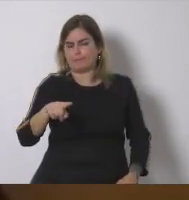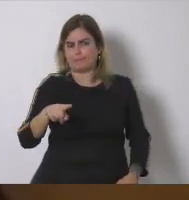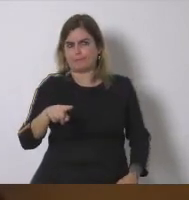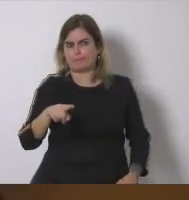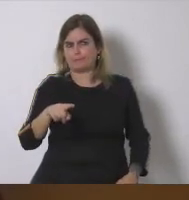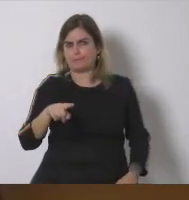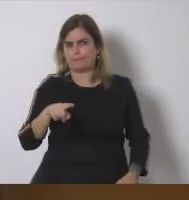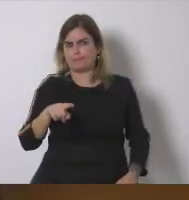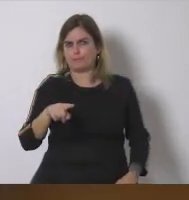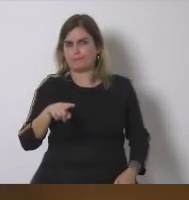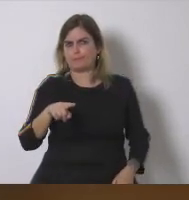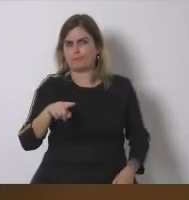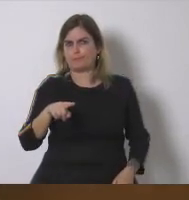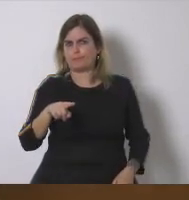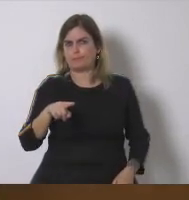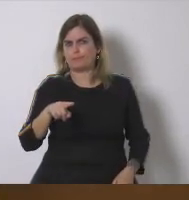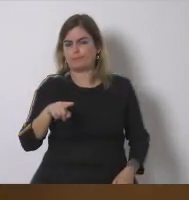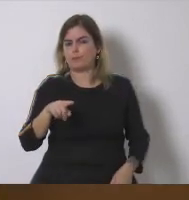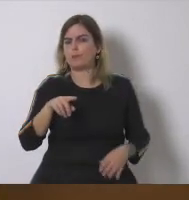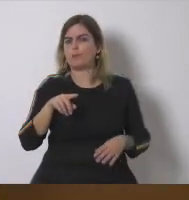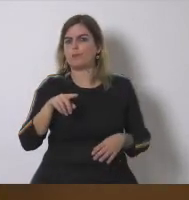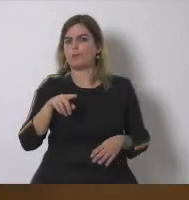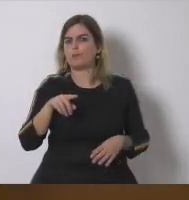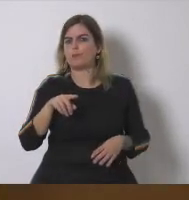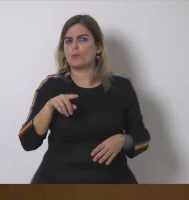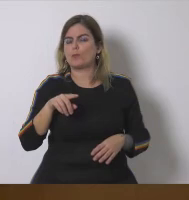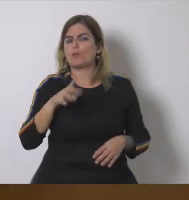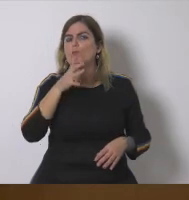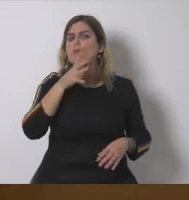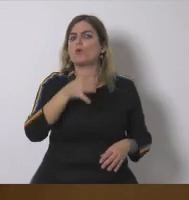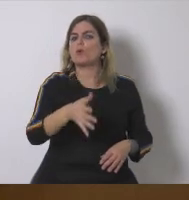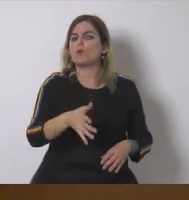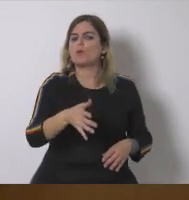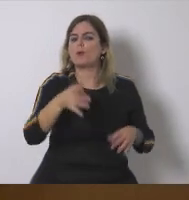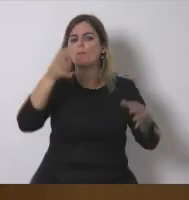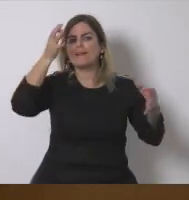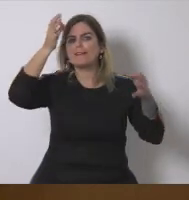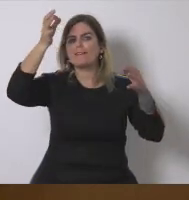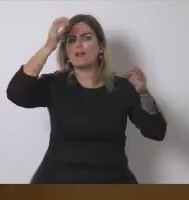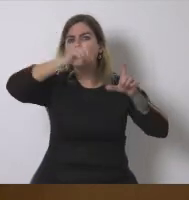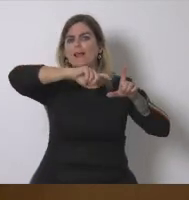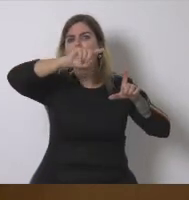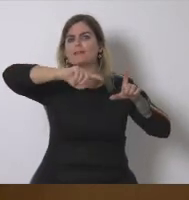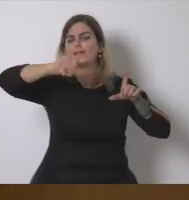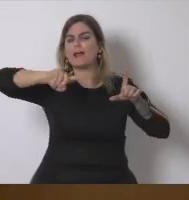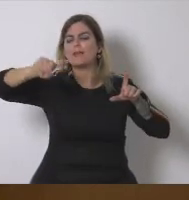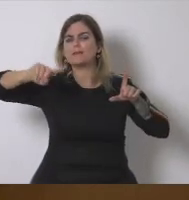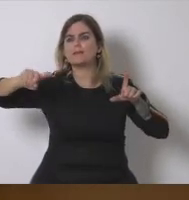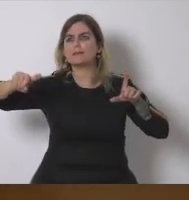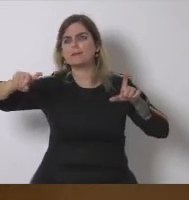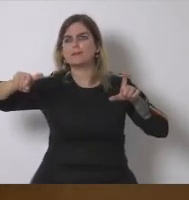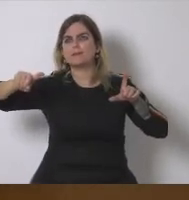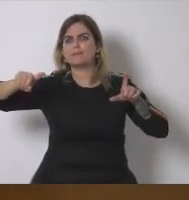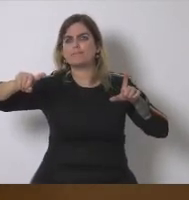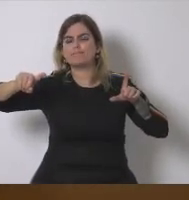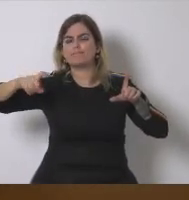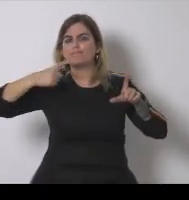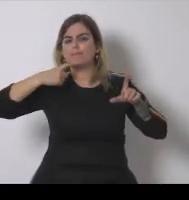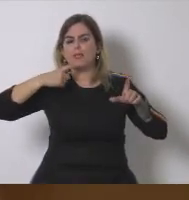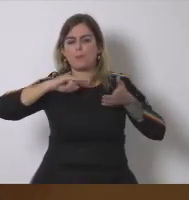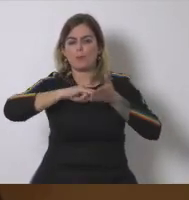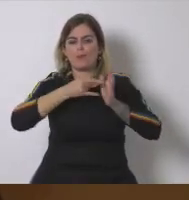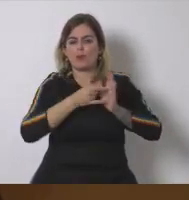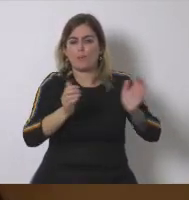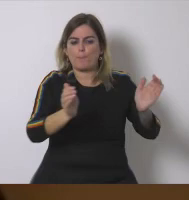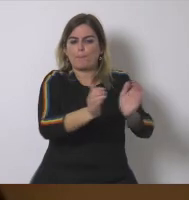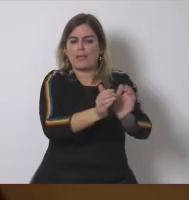comparta porque entiendo que en los criterios estadísticos los